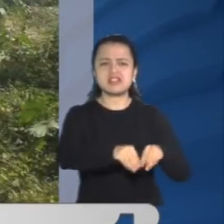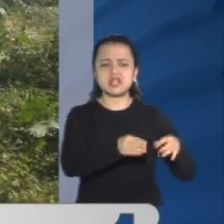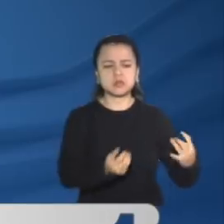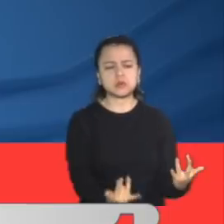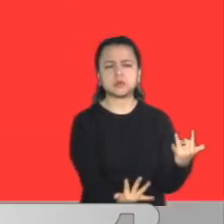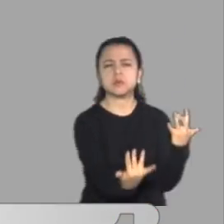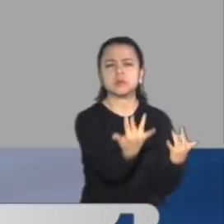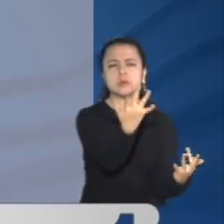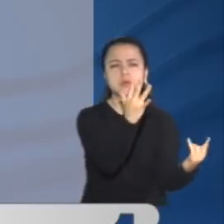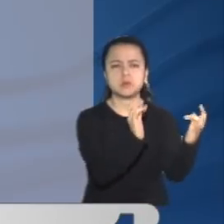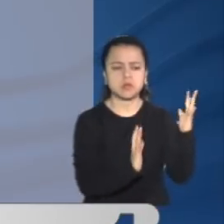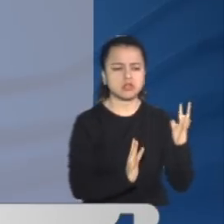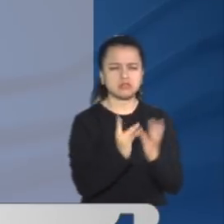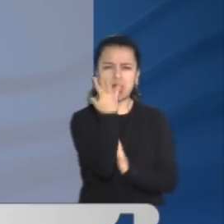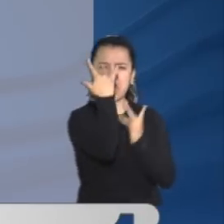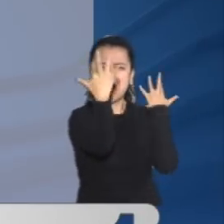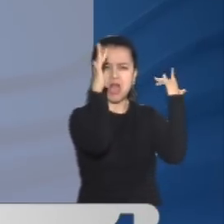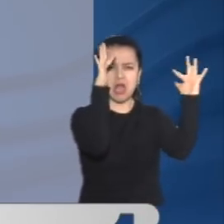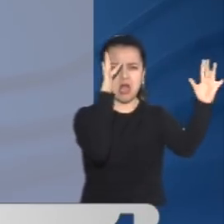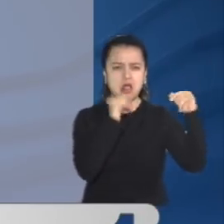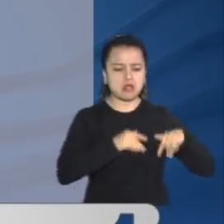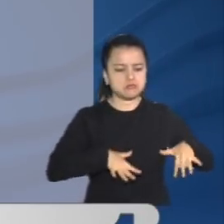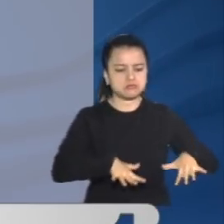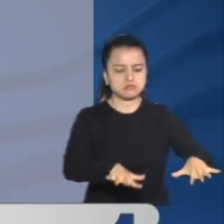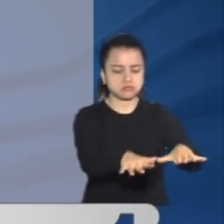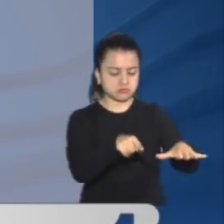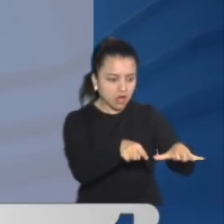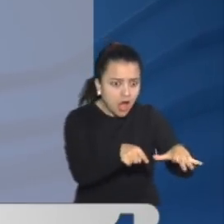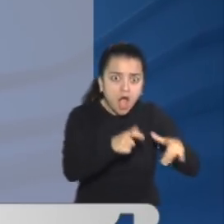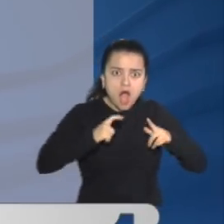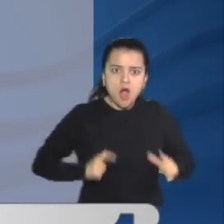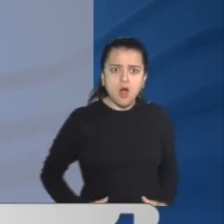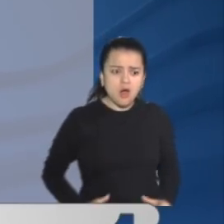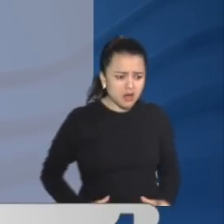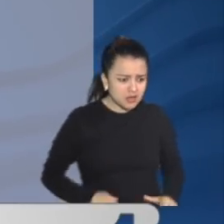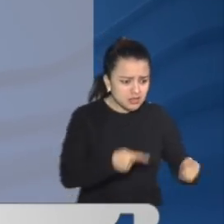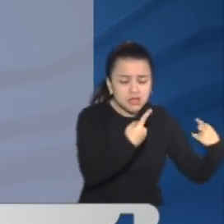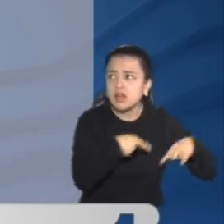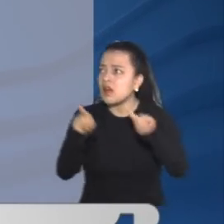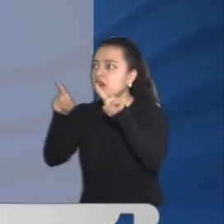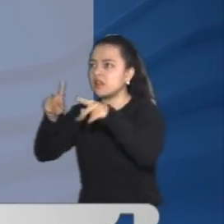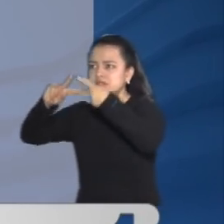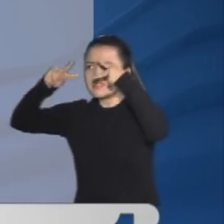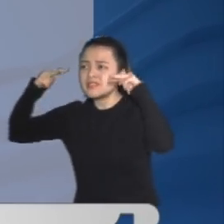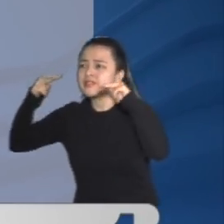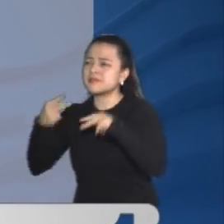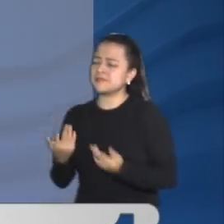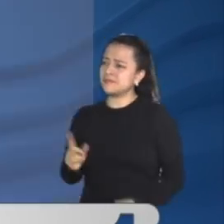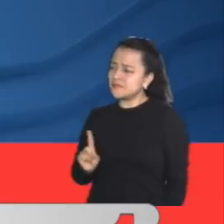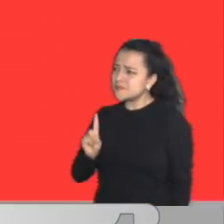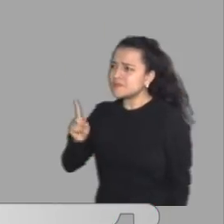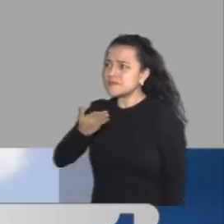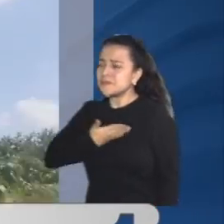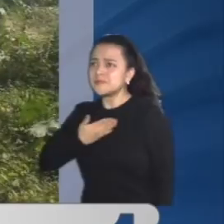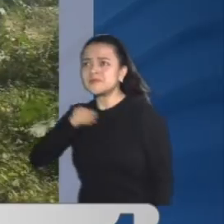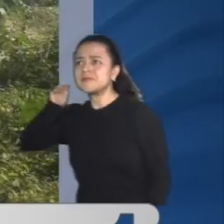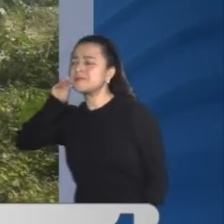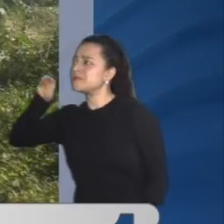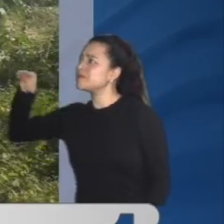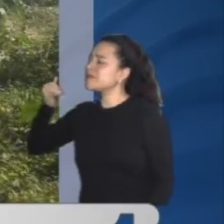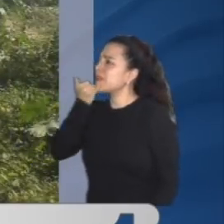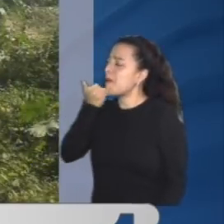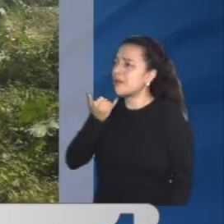al llegar aquí a las instalaciones de medicina legal en la ciudad de Barranquilla, ha pedido a las autoridades que se haga justicia,